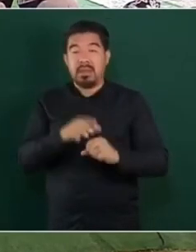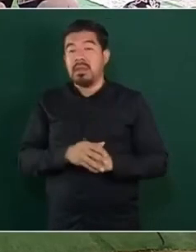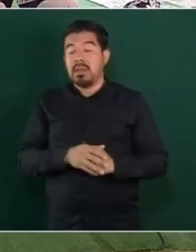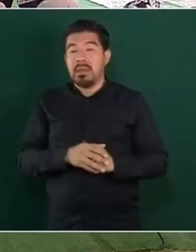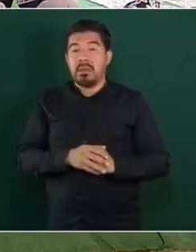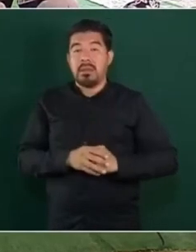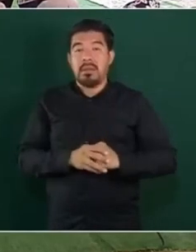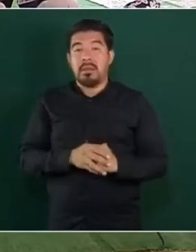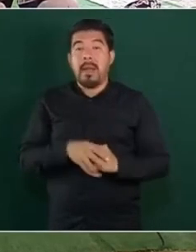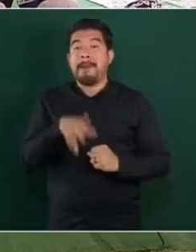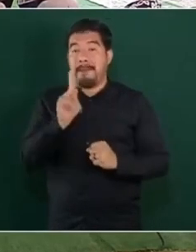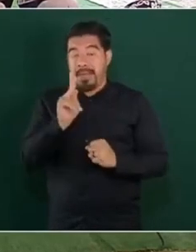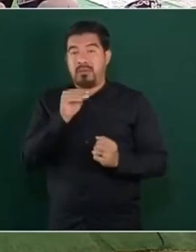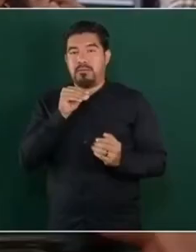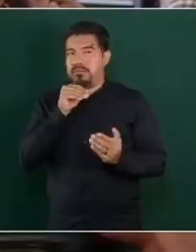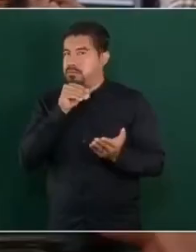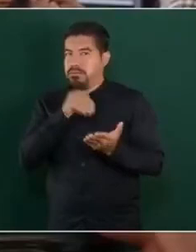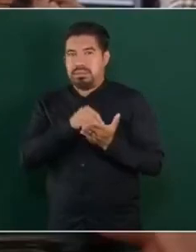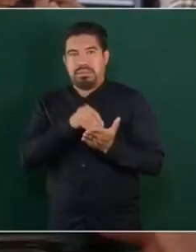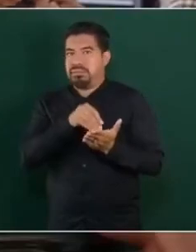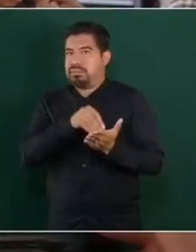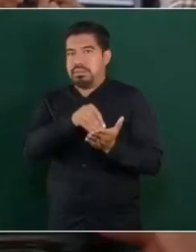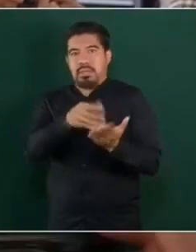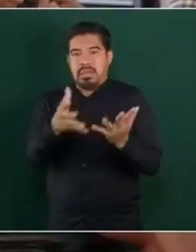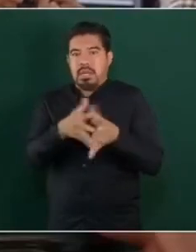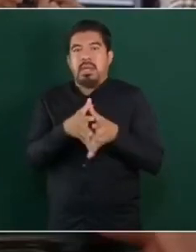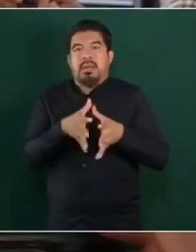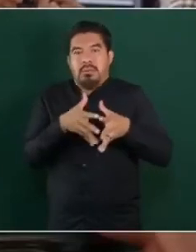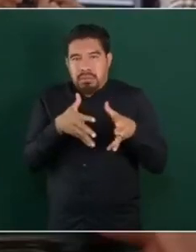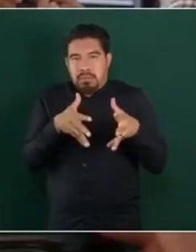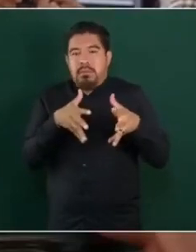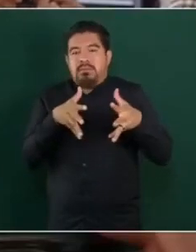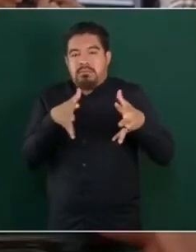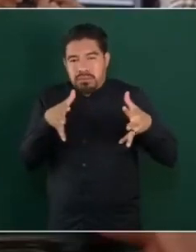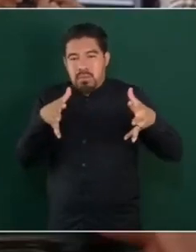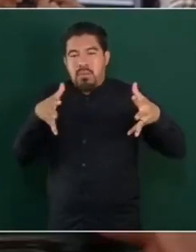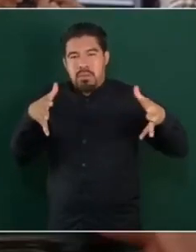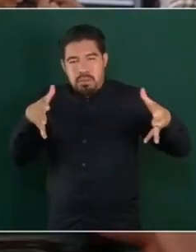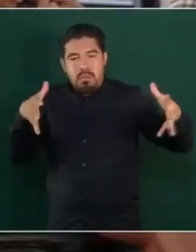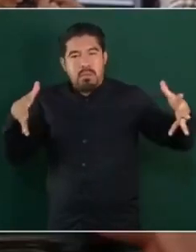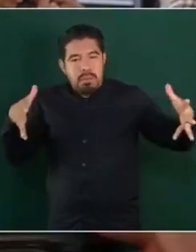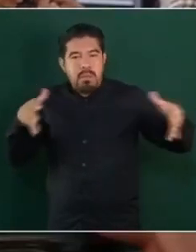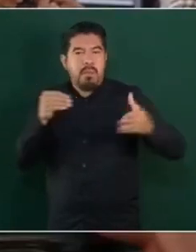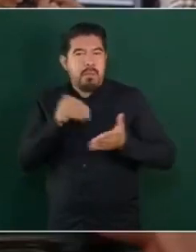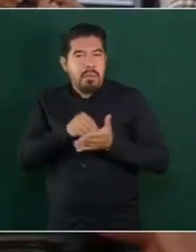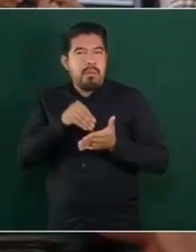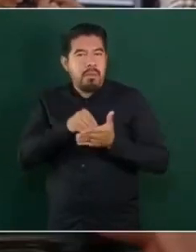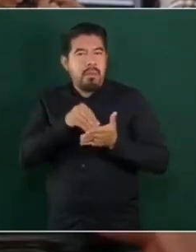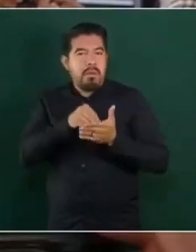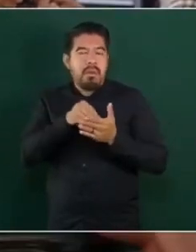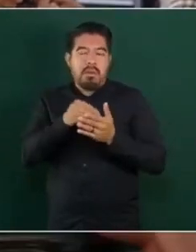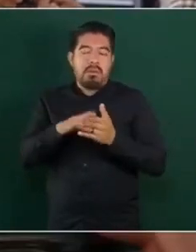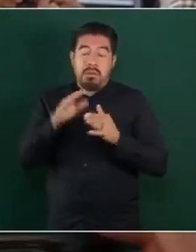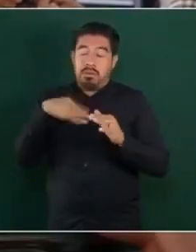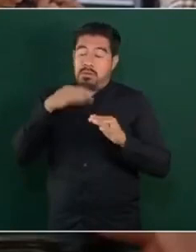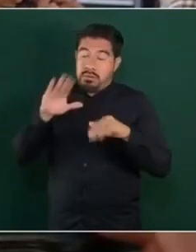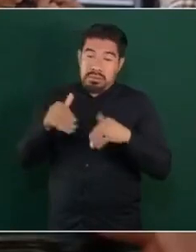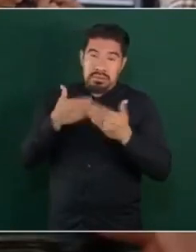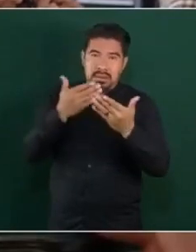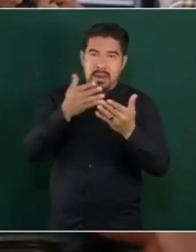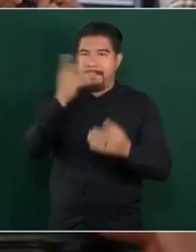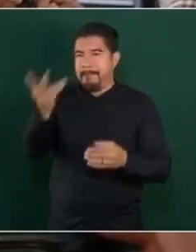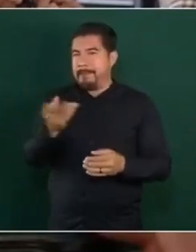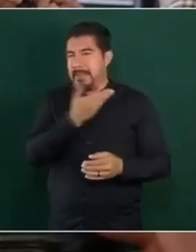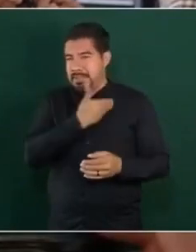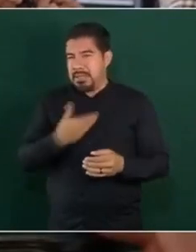permanentemente. Yo no me atrevería a decir si creciendo o no, pero ahí están las cosas. Ahí, presidente, yo le preguntaría